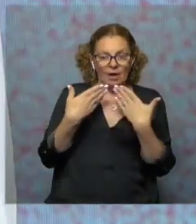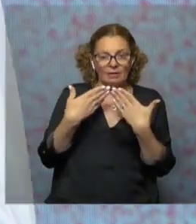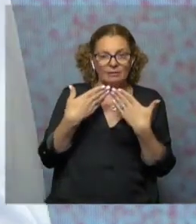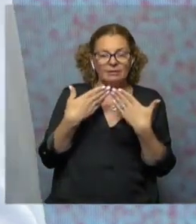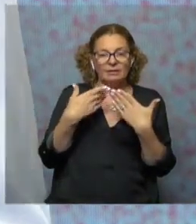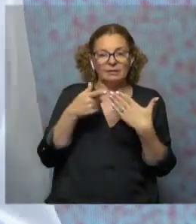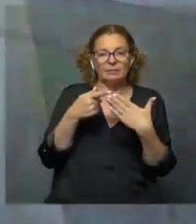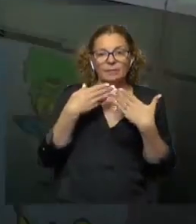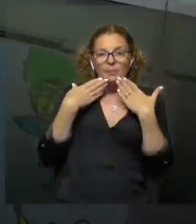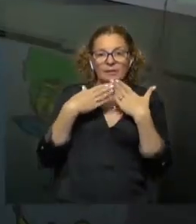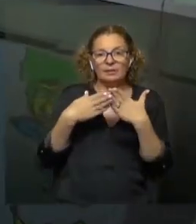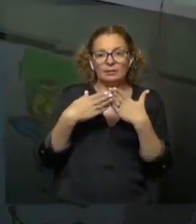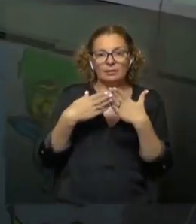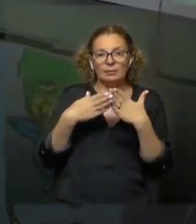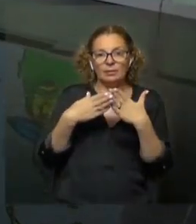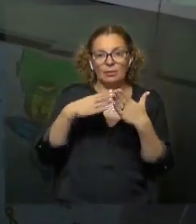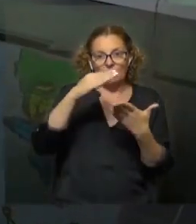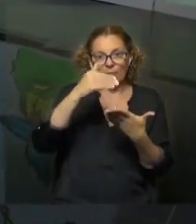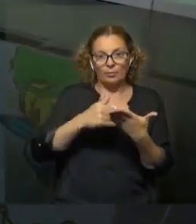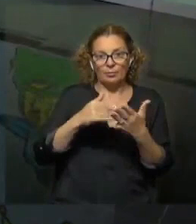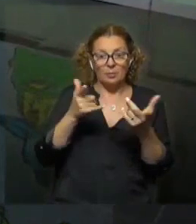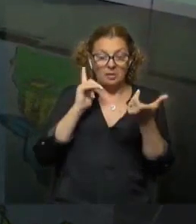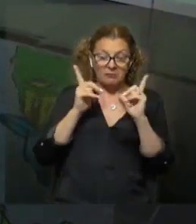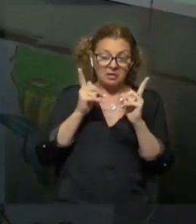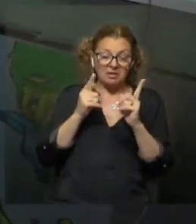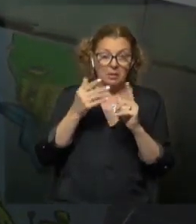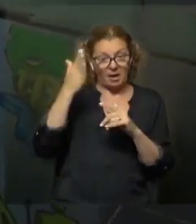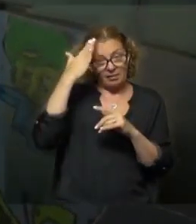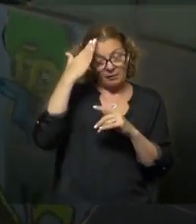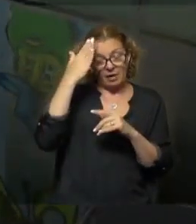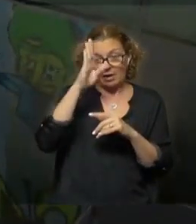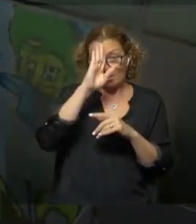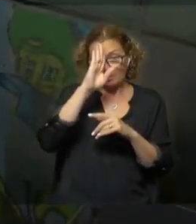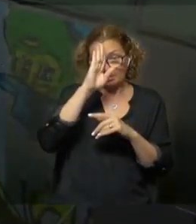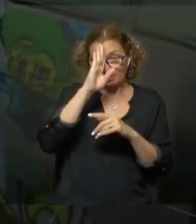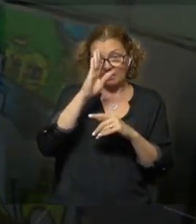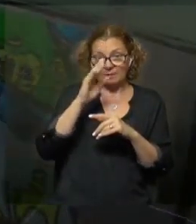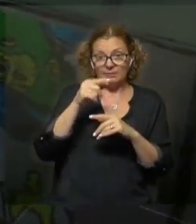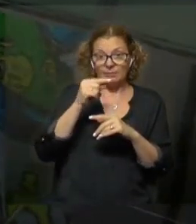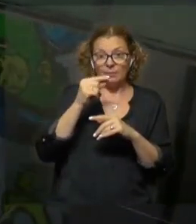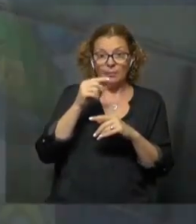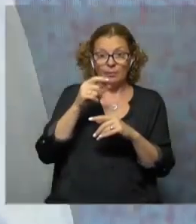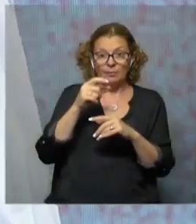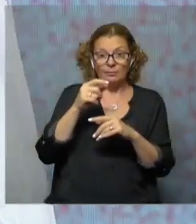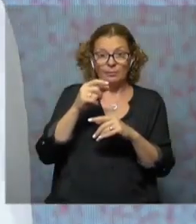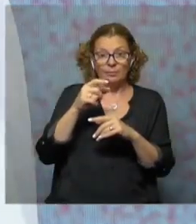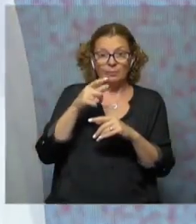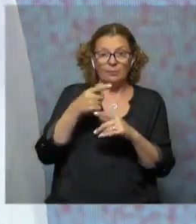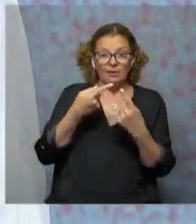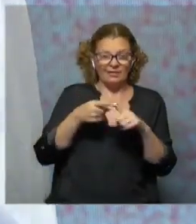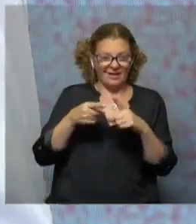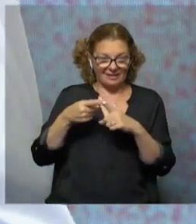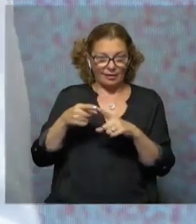él para poner un capítulo que me parece que es divertido para los niños, poner piratas, poner naufragios, poner